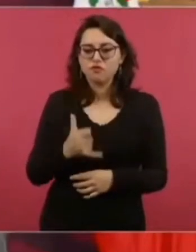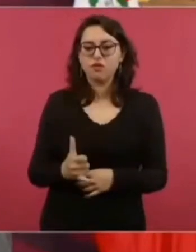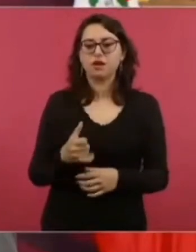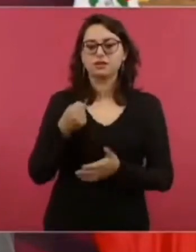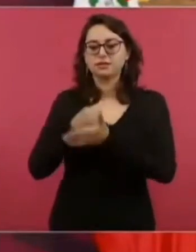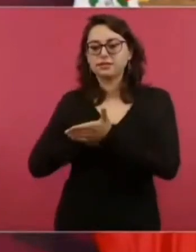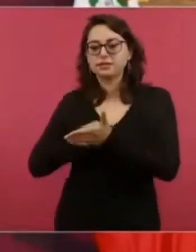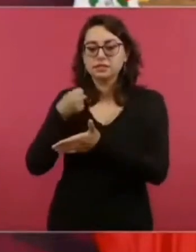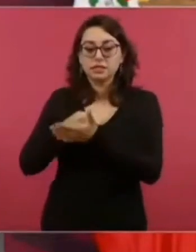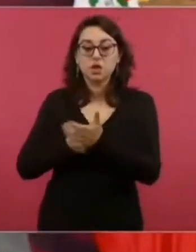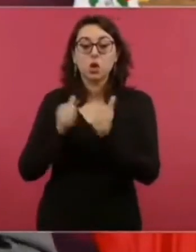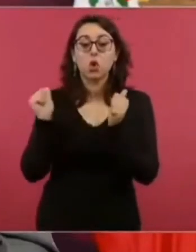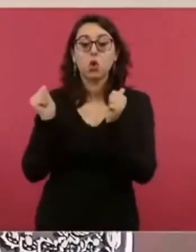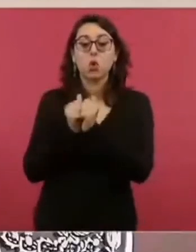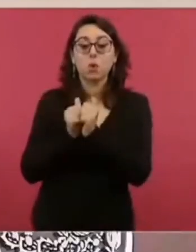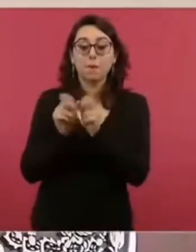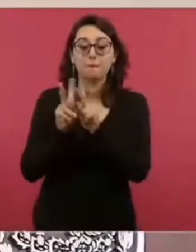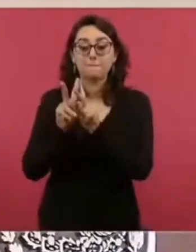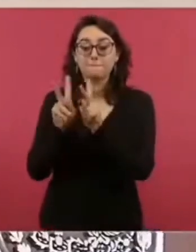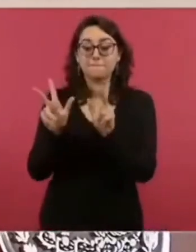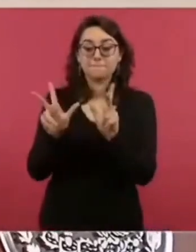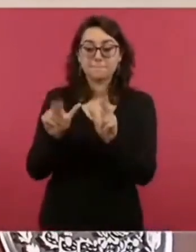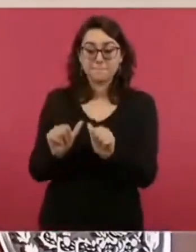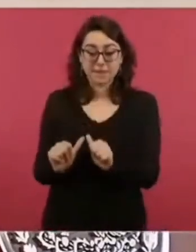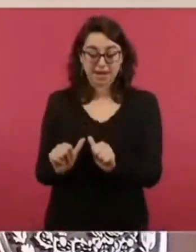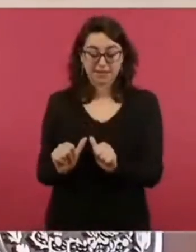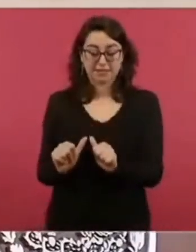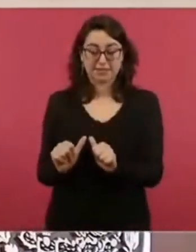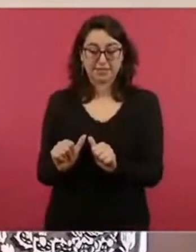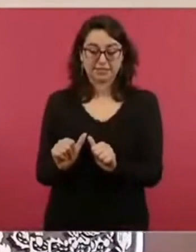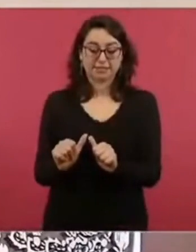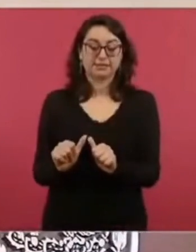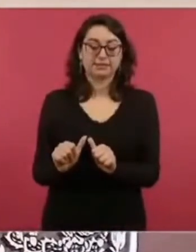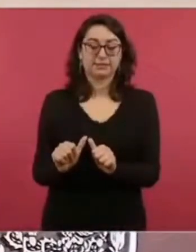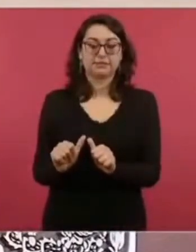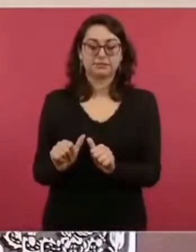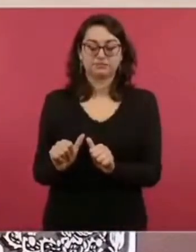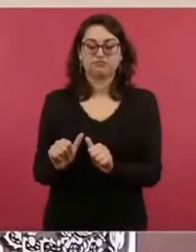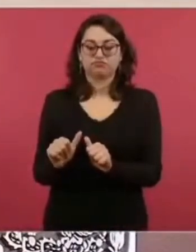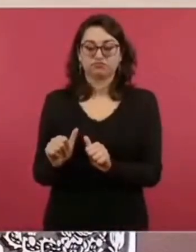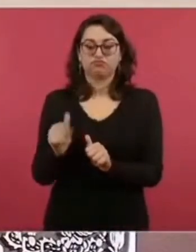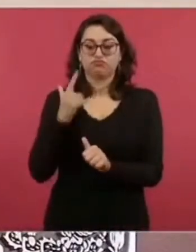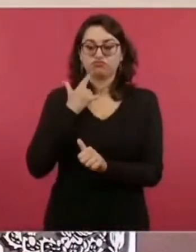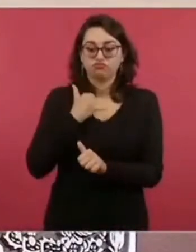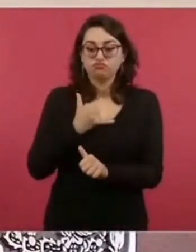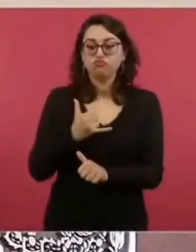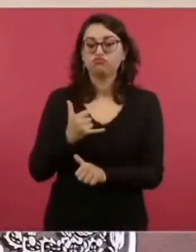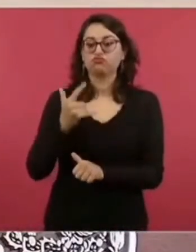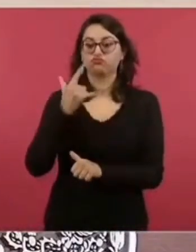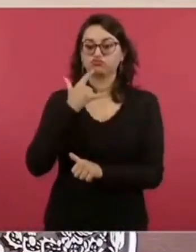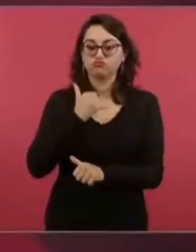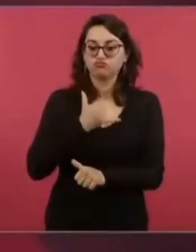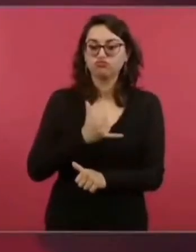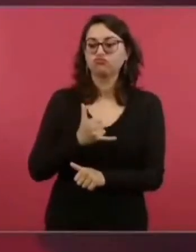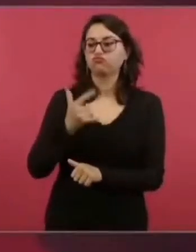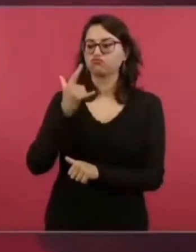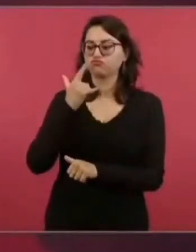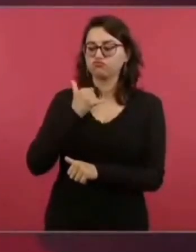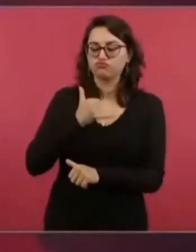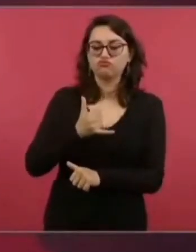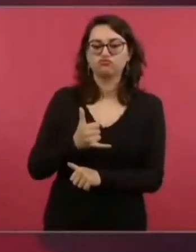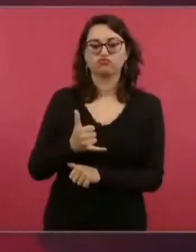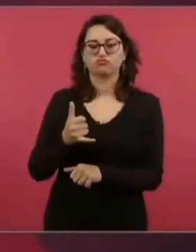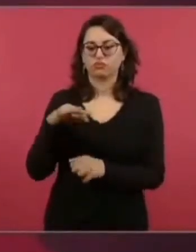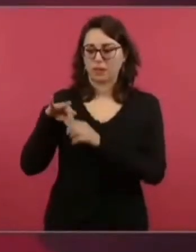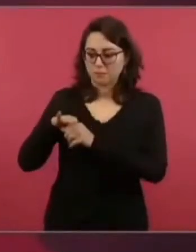Él nunca dejó de luchar por la vía pacífica,